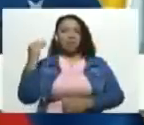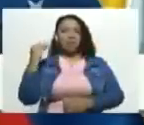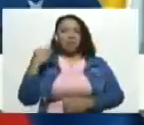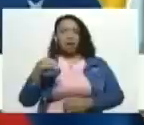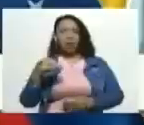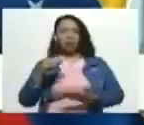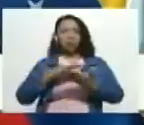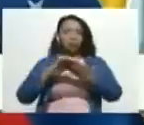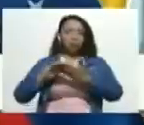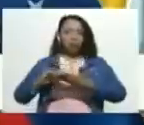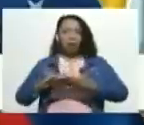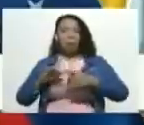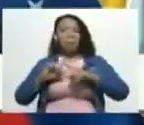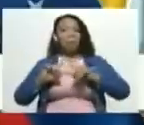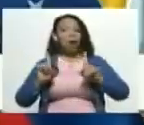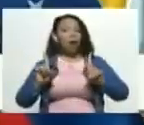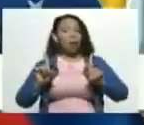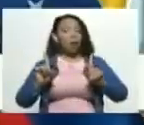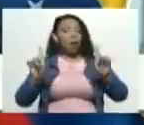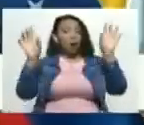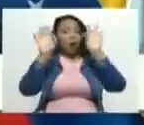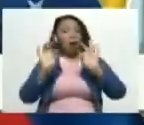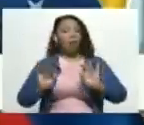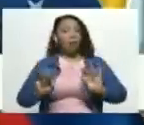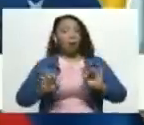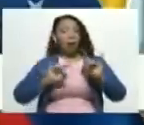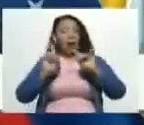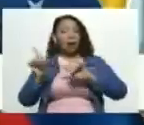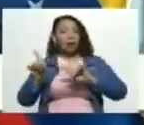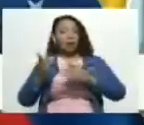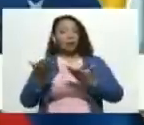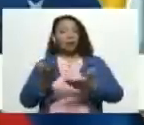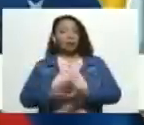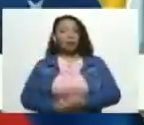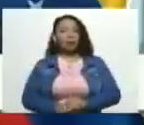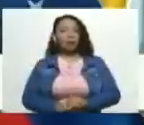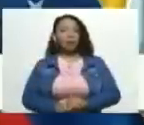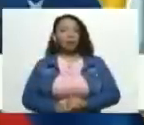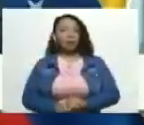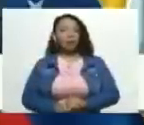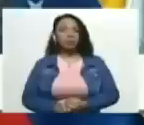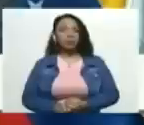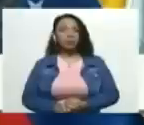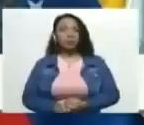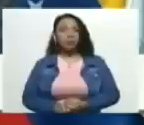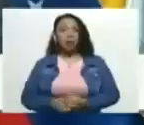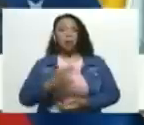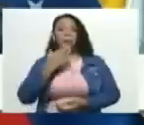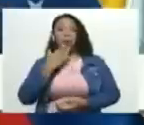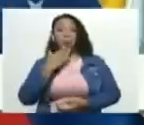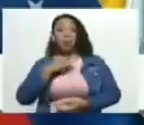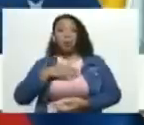pero la vía fue esta lo que no pudieron lograr